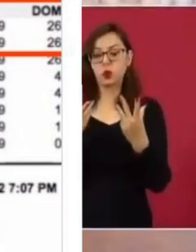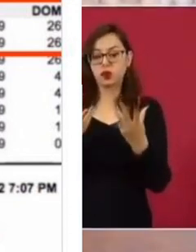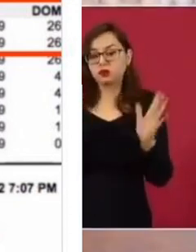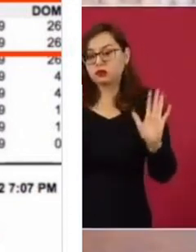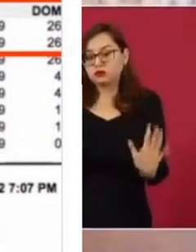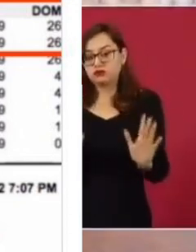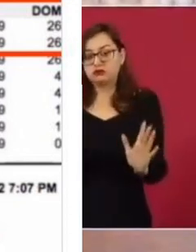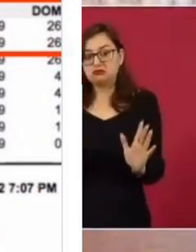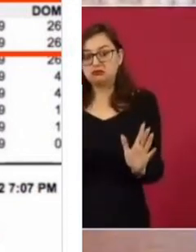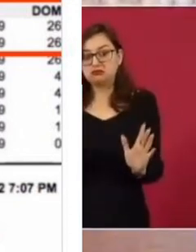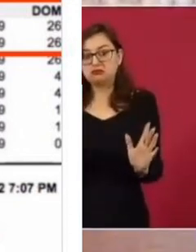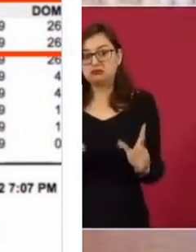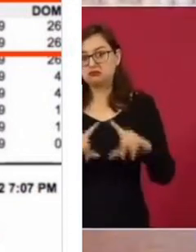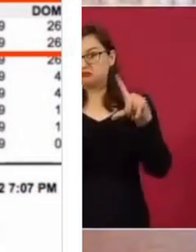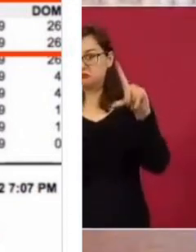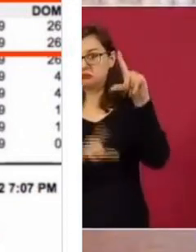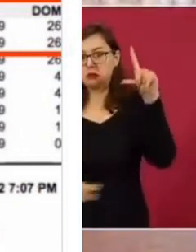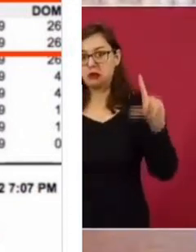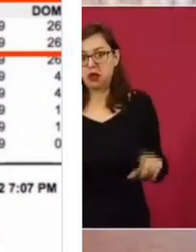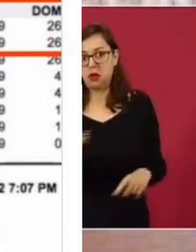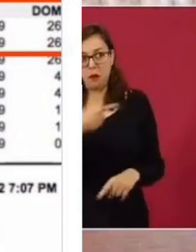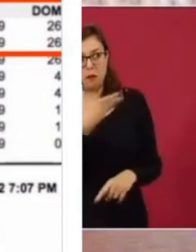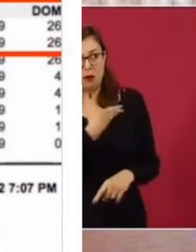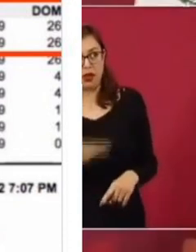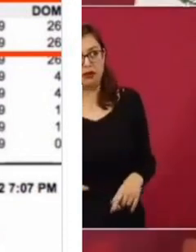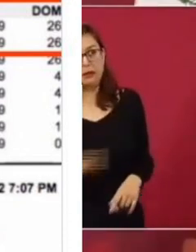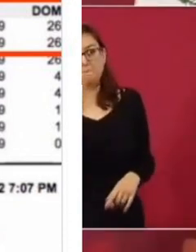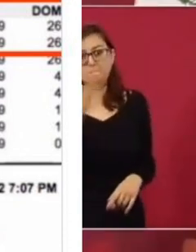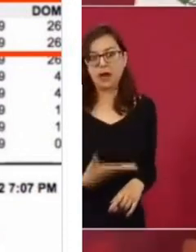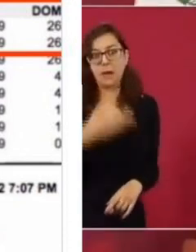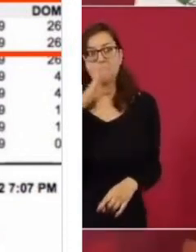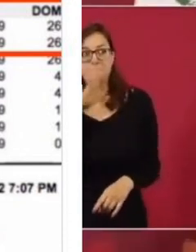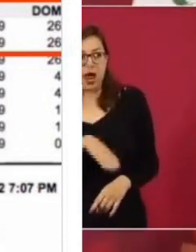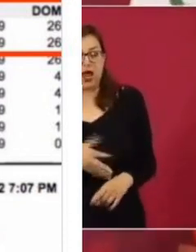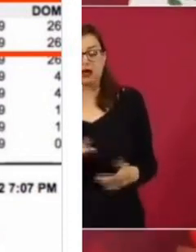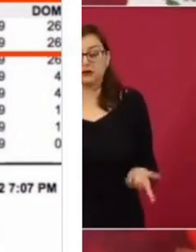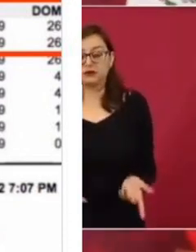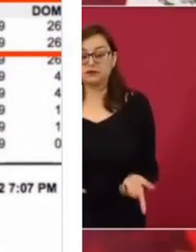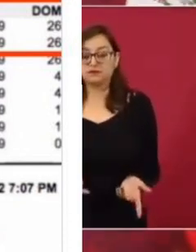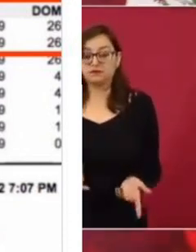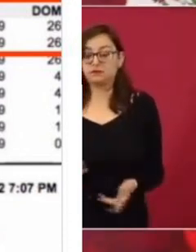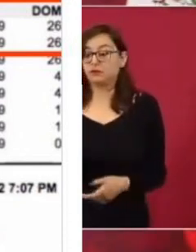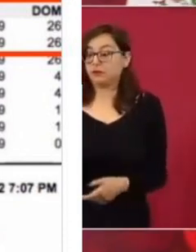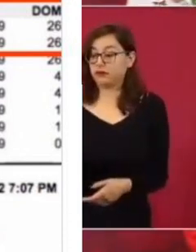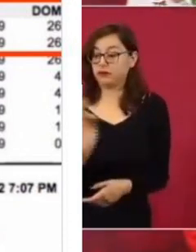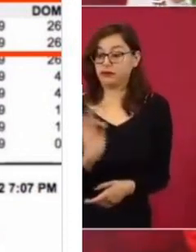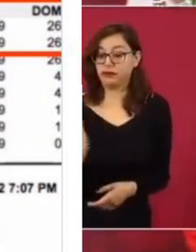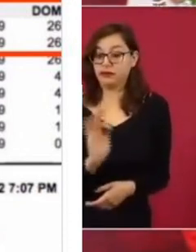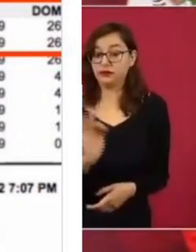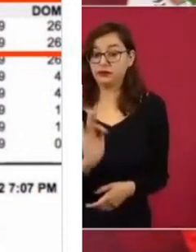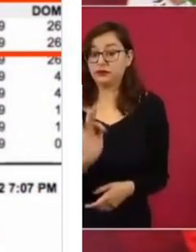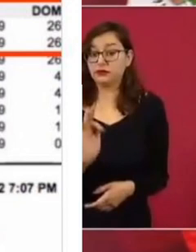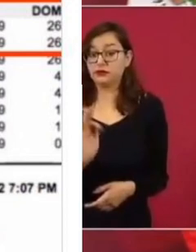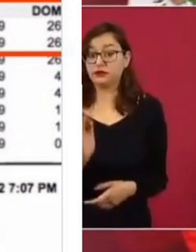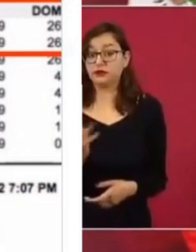otra vez hoy en día, todavía parece como que en ese periodo, del 16 de agosto de 2019 al 31